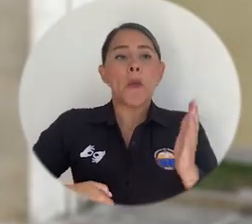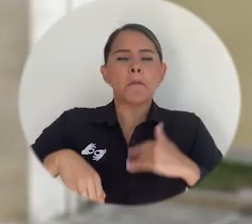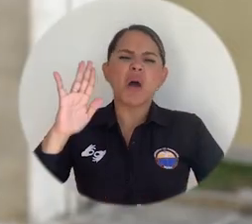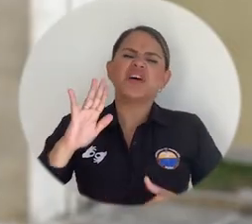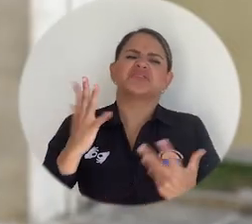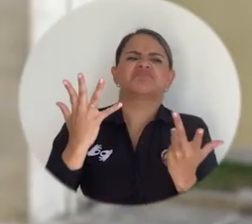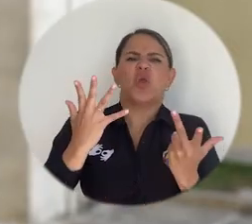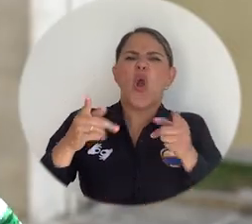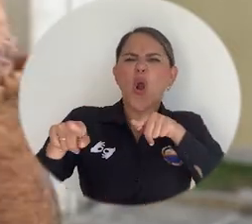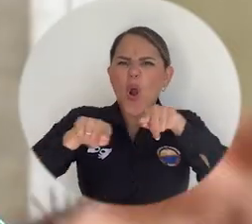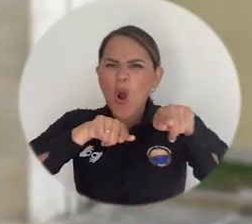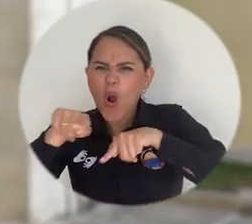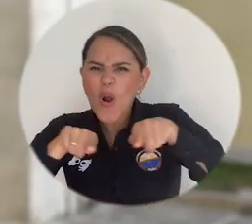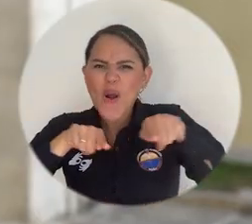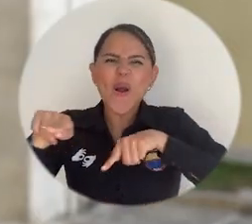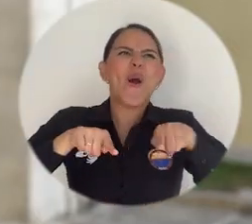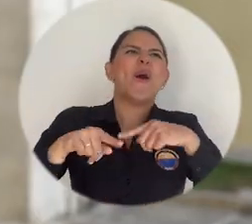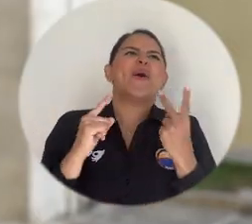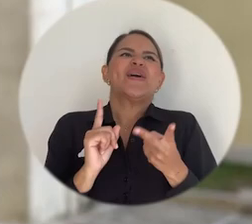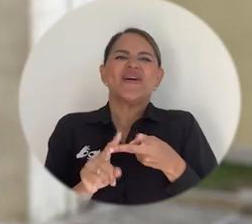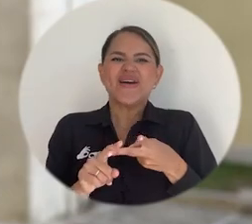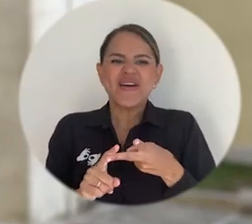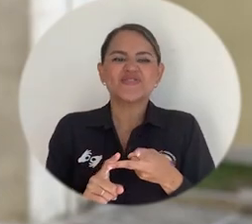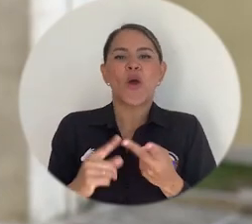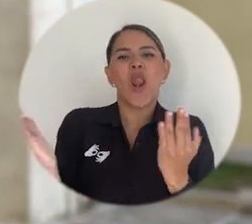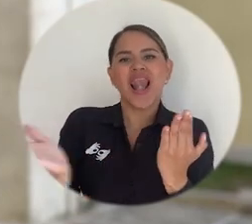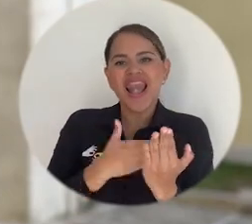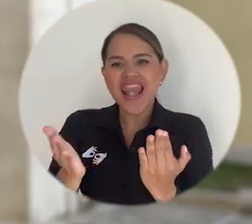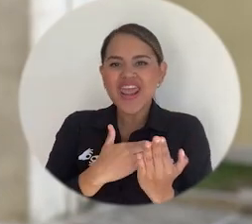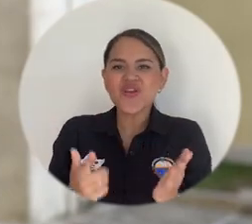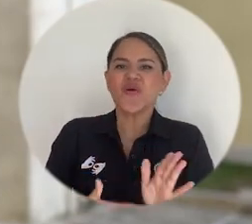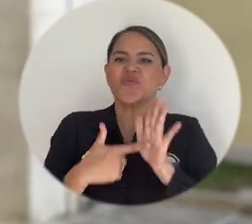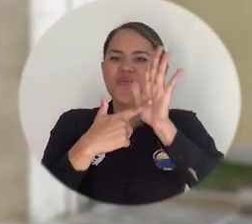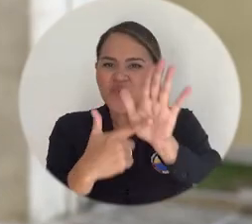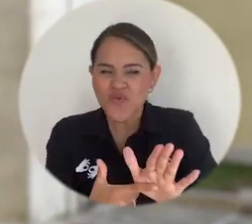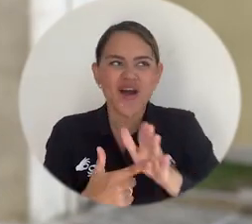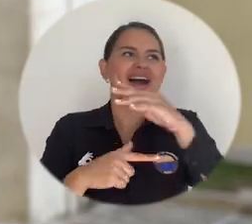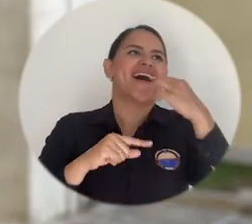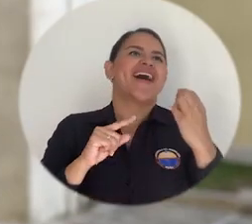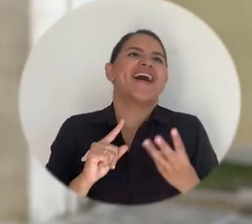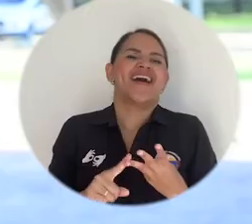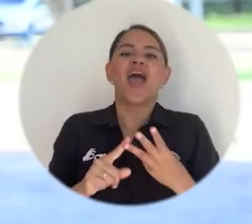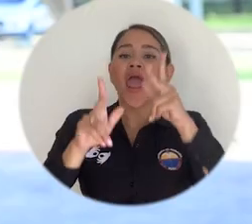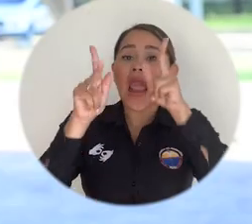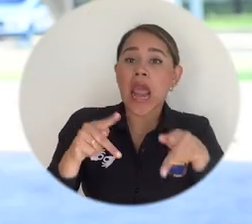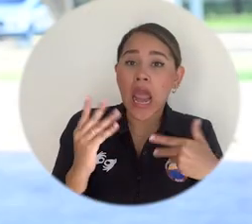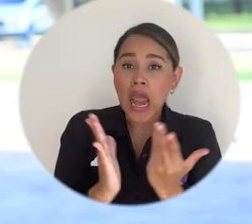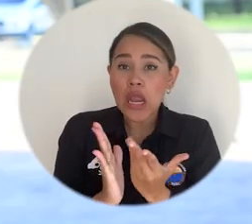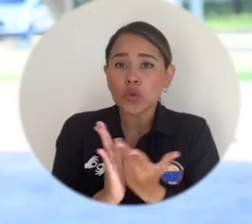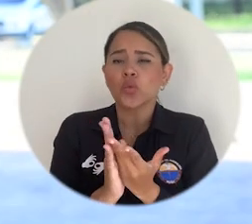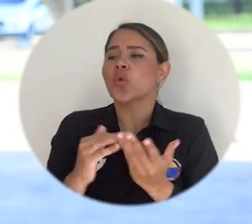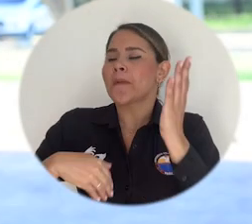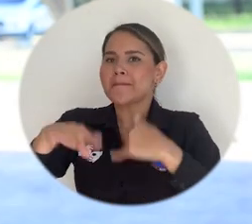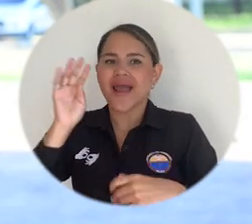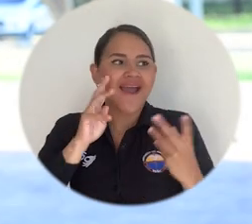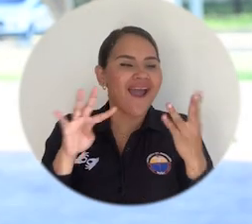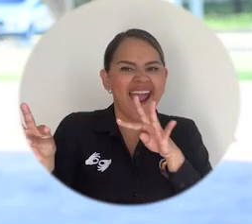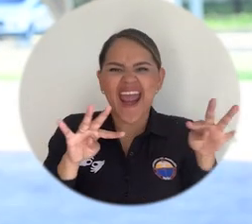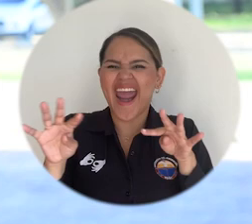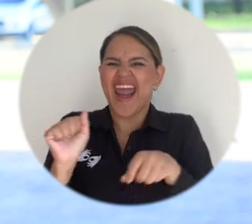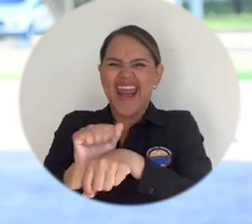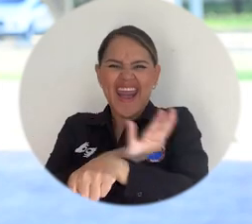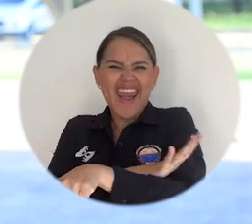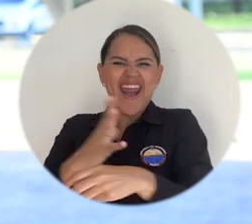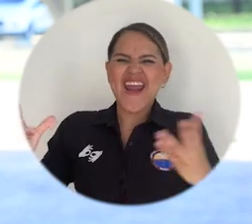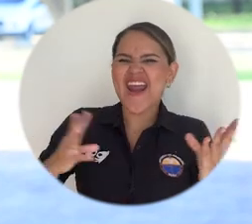con concursos de moralismo, presentaciones de libros relacionados con temas de documentales. Vemos a nuestros estudiantes con mucha